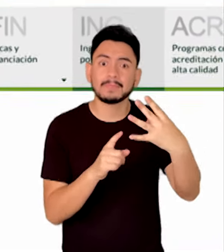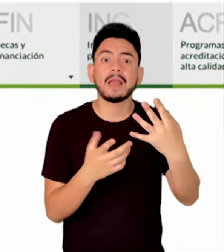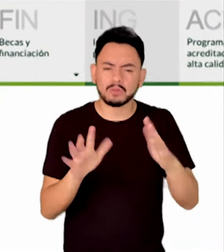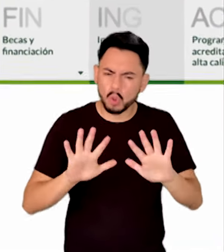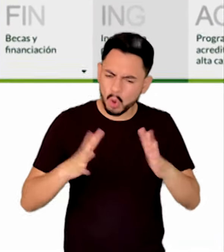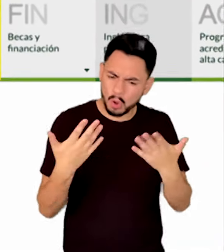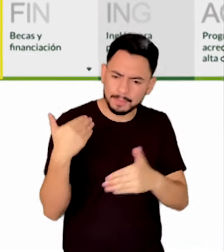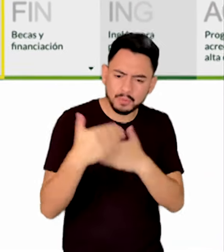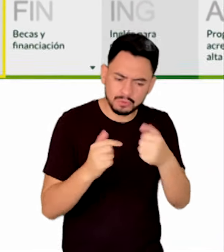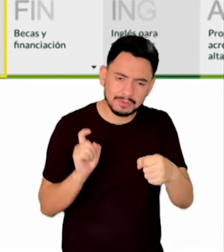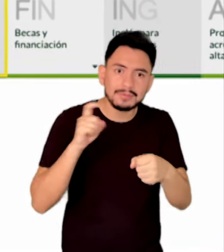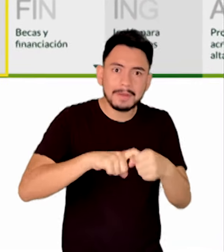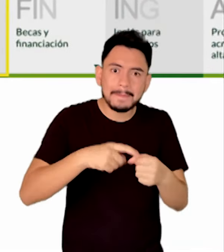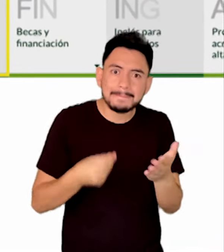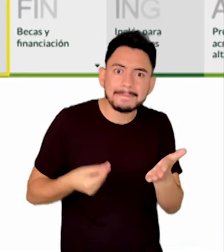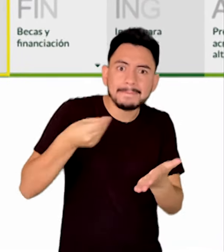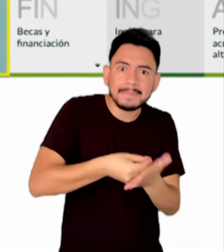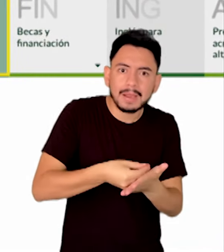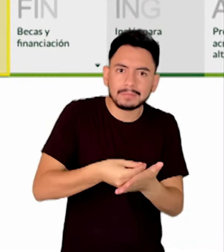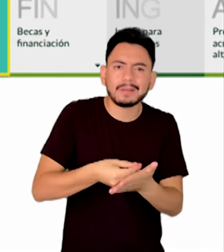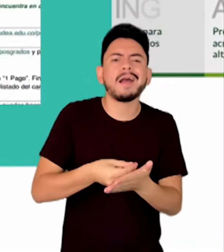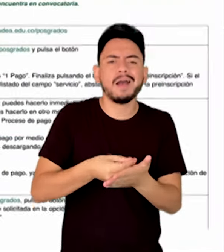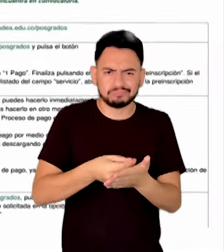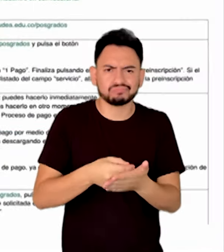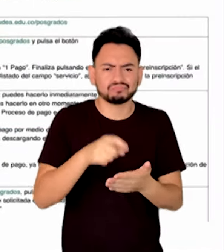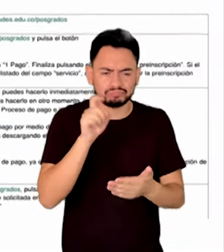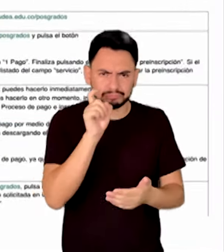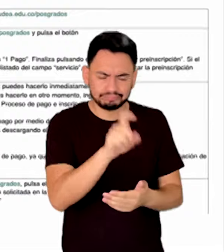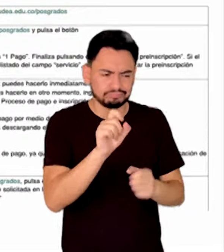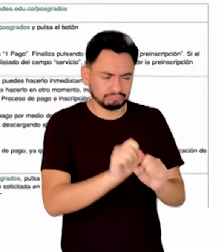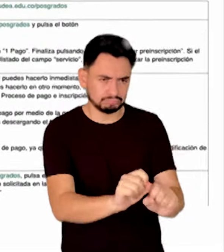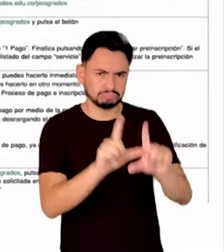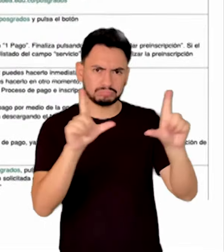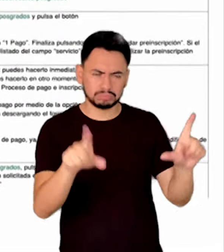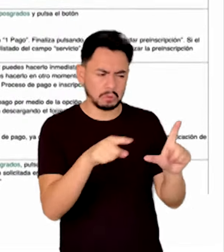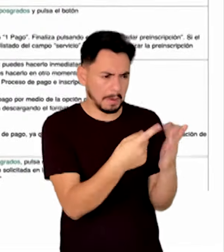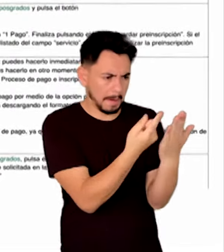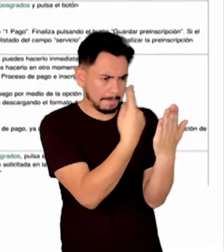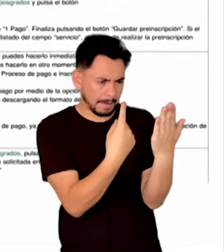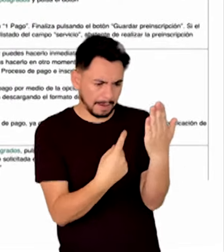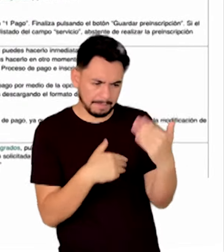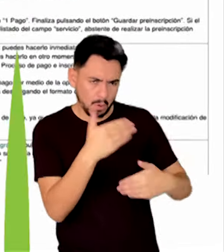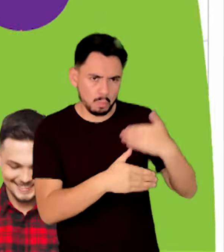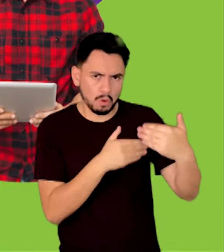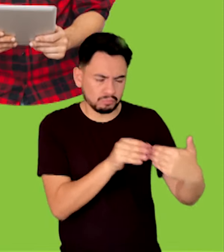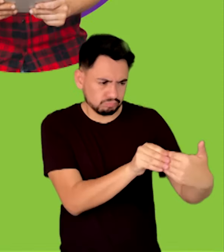dirígete a Proceso de inscripción y pago y sigue los procedimientos que te indican allí.